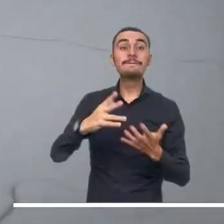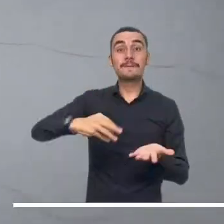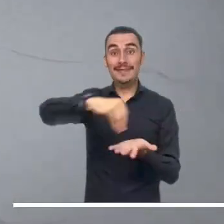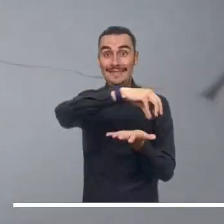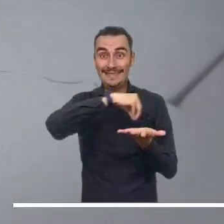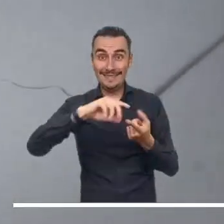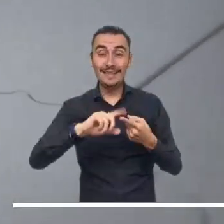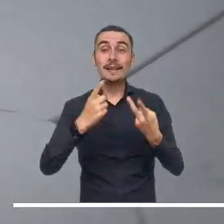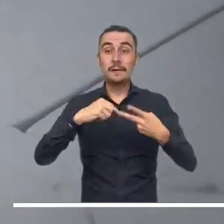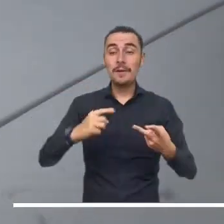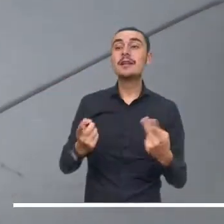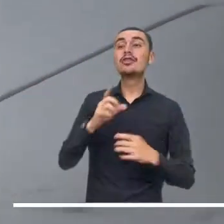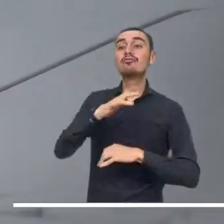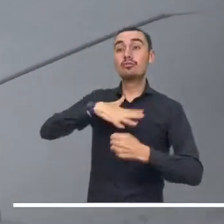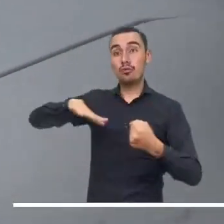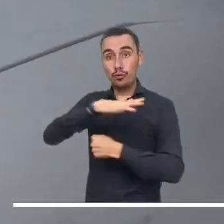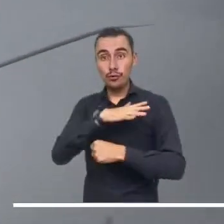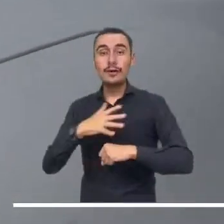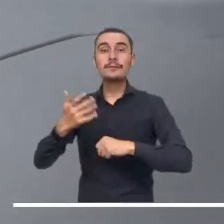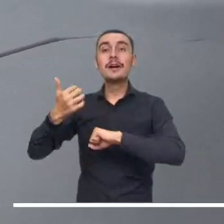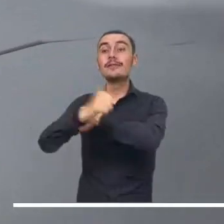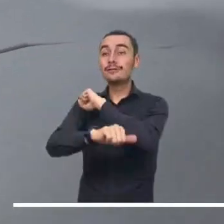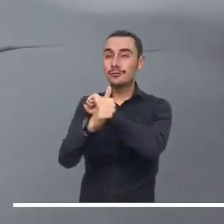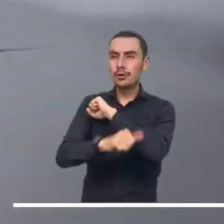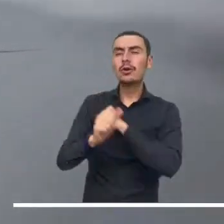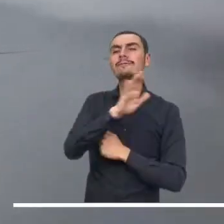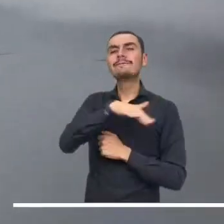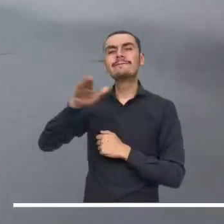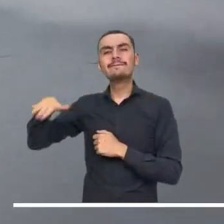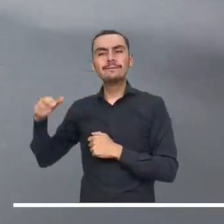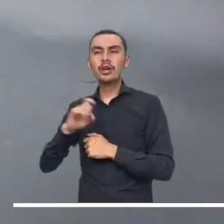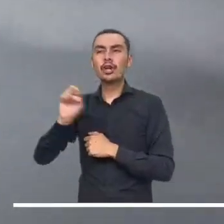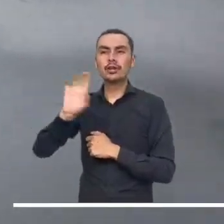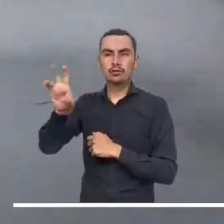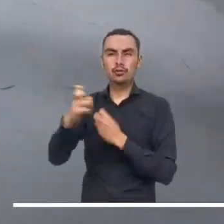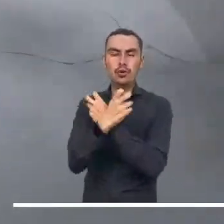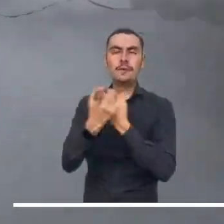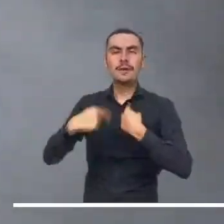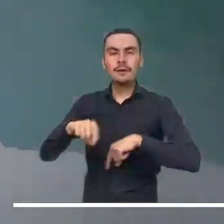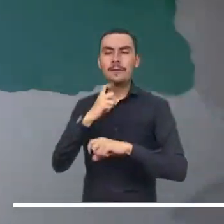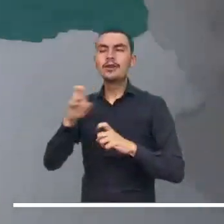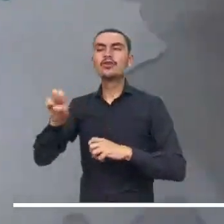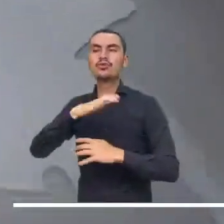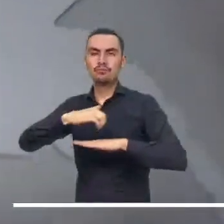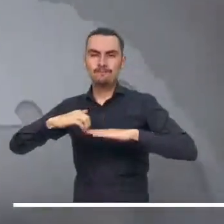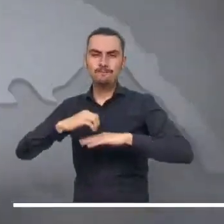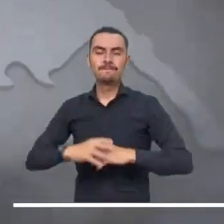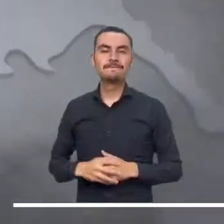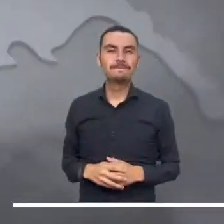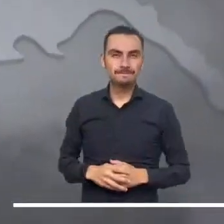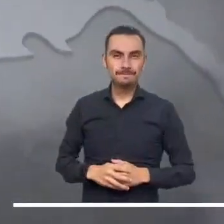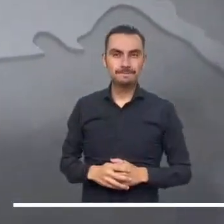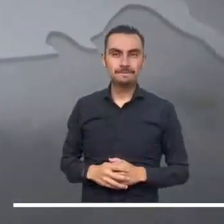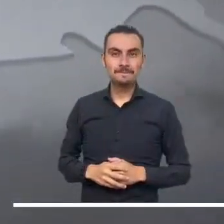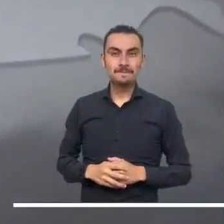Caldas y Risaralda, mientras que las lluvias de menor intensidad se estiman en sectores de Boyacá y Santander.